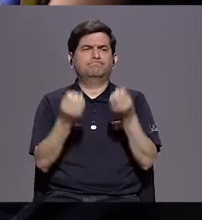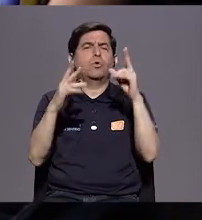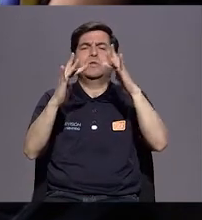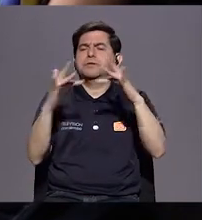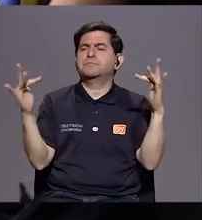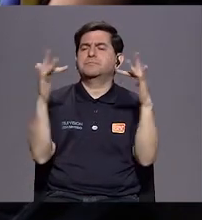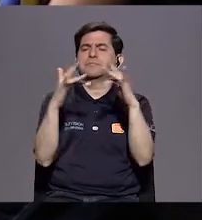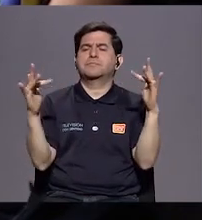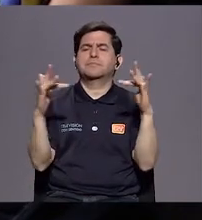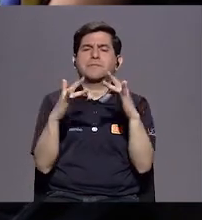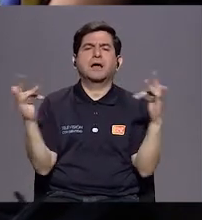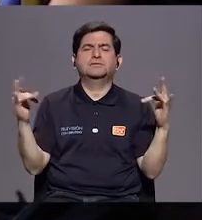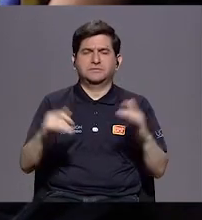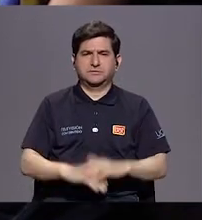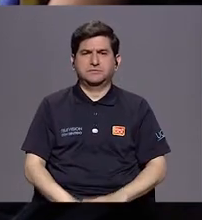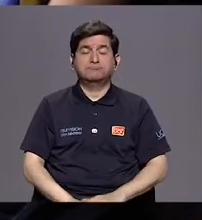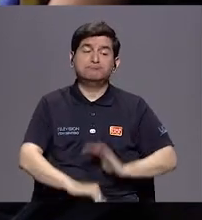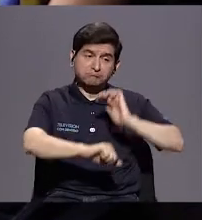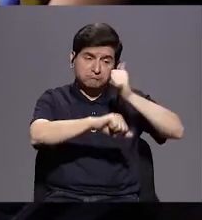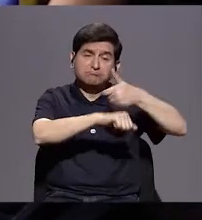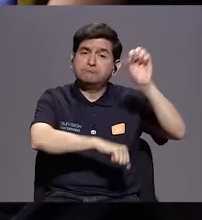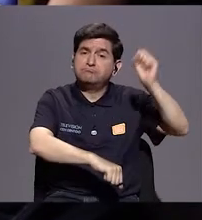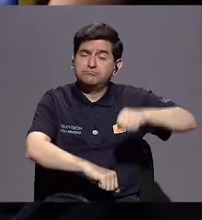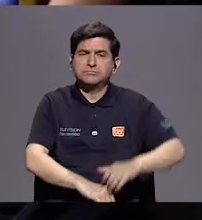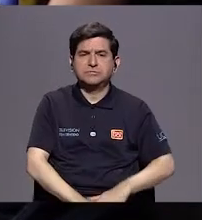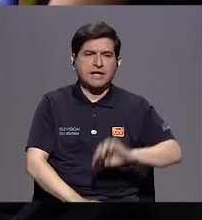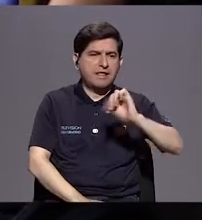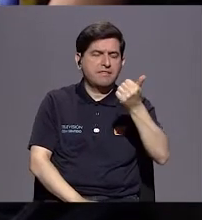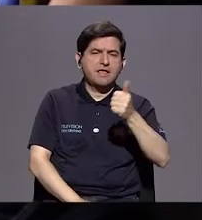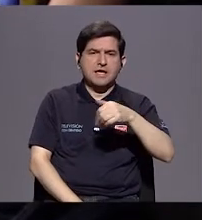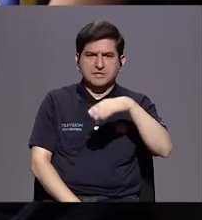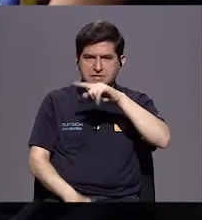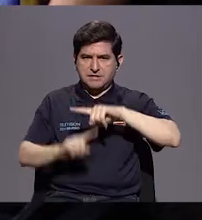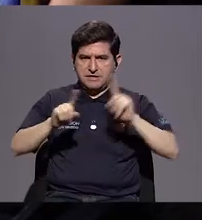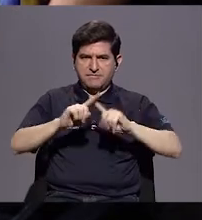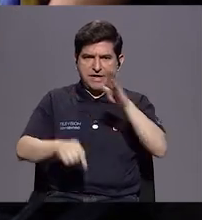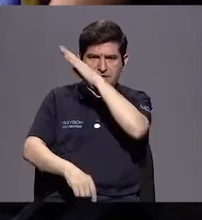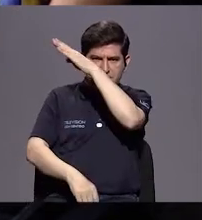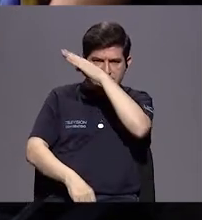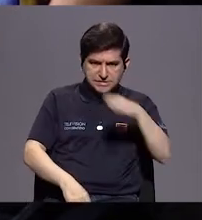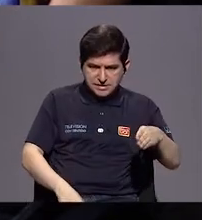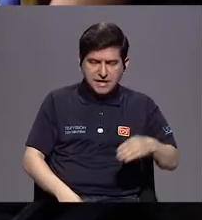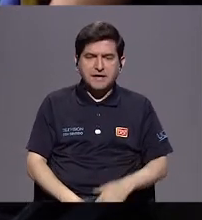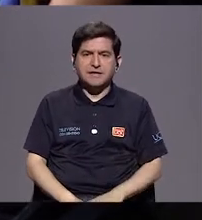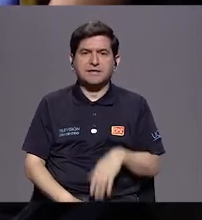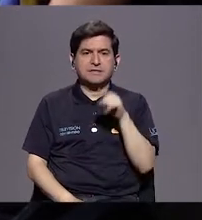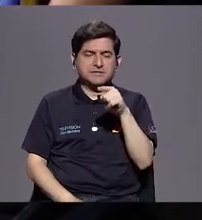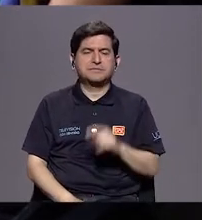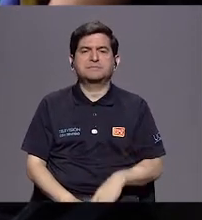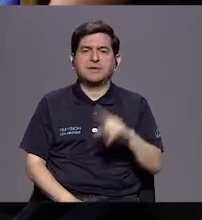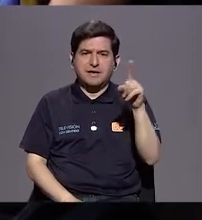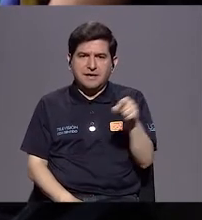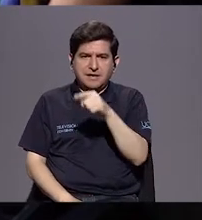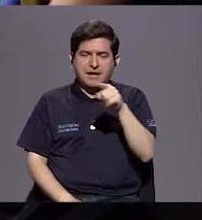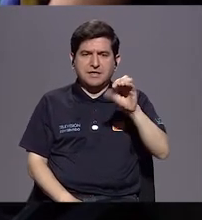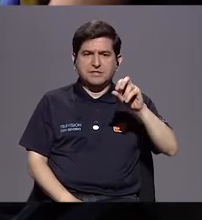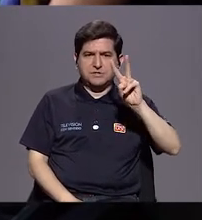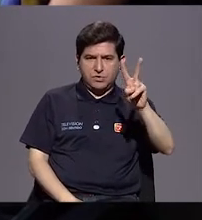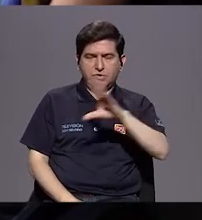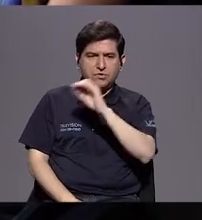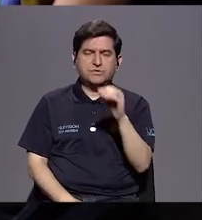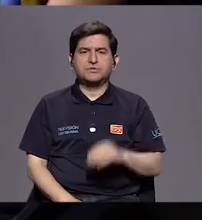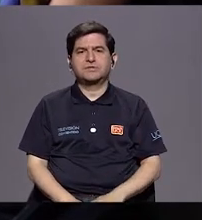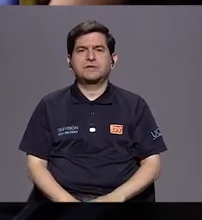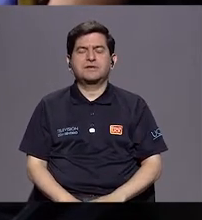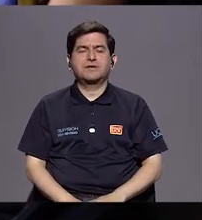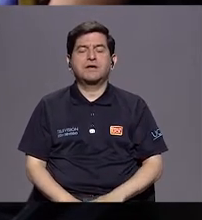muchos vacíos, ¿verdad? Si bien es cierto, establece 10 ejes sobre los cuales estaría generando esa descarbonización y la